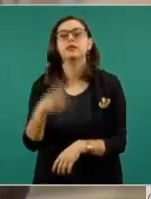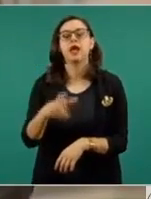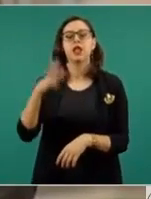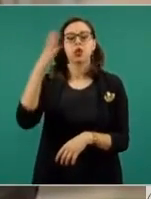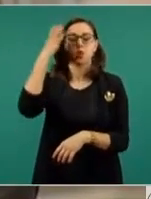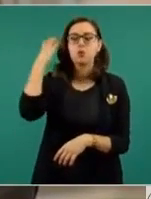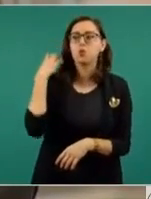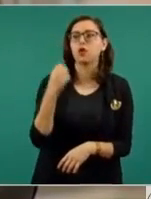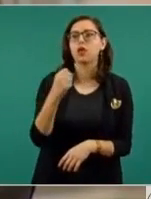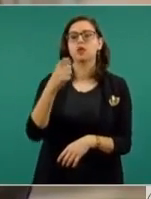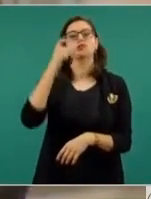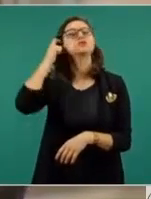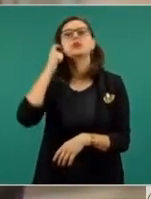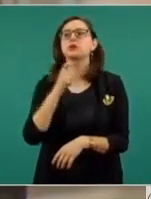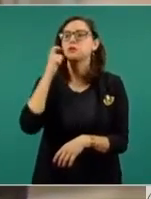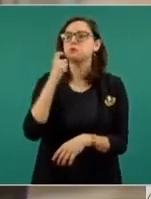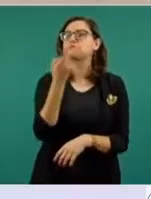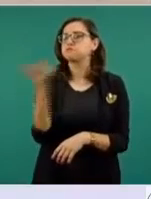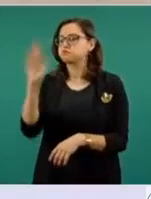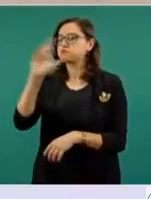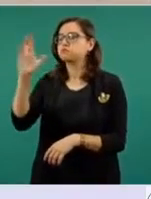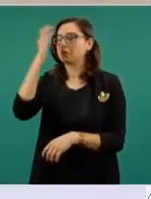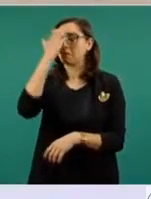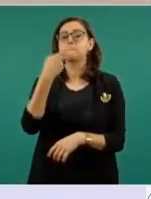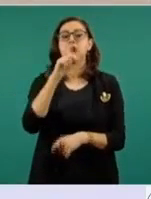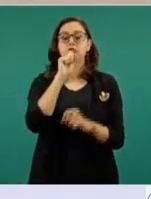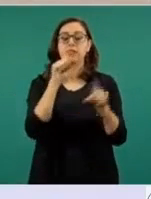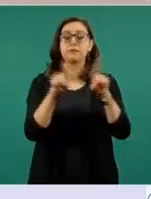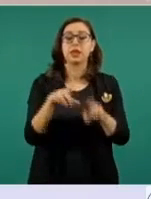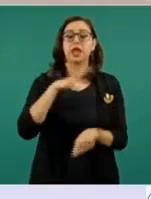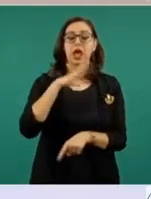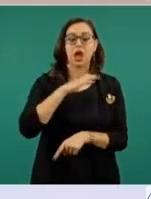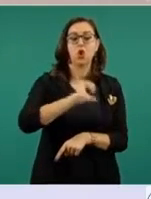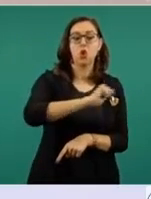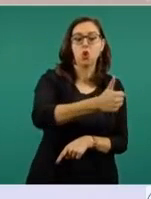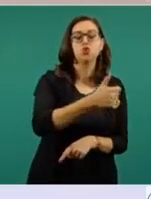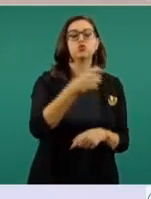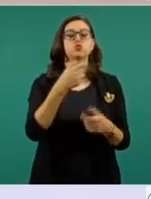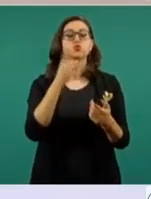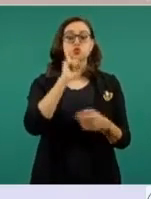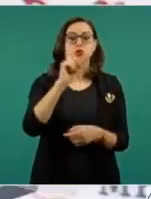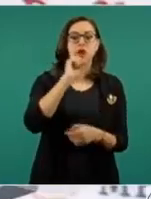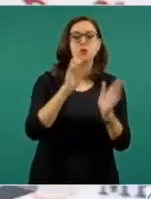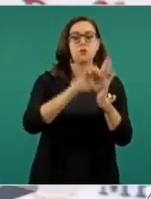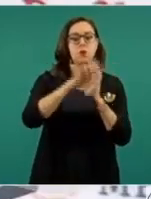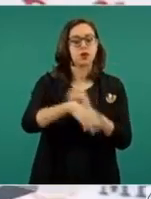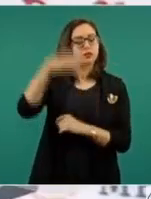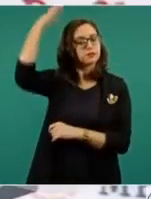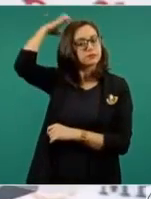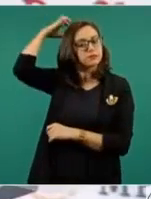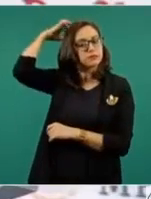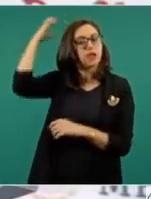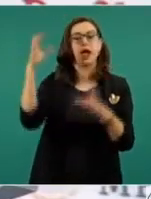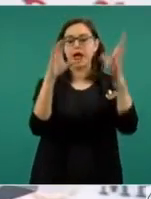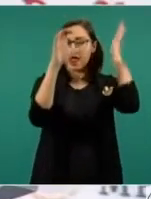mujeres y hombres del movimiento de independencia, como José Fortís de Domínguez, Ignacio Allende,